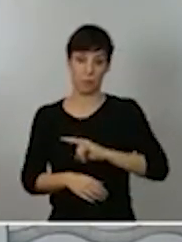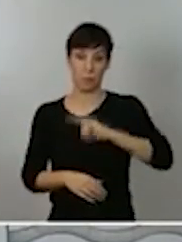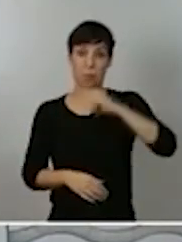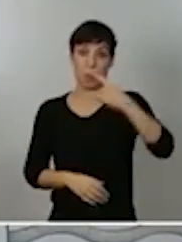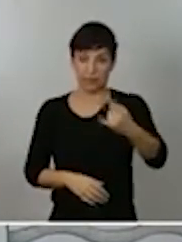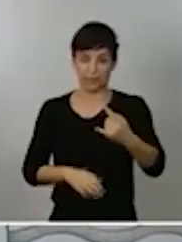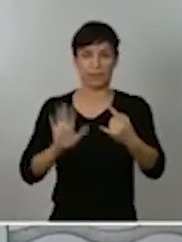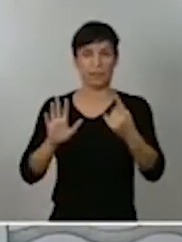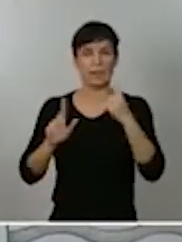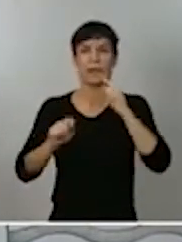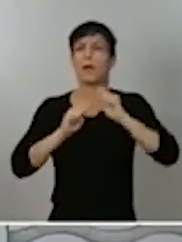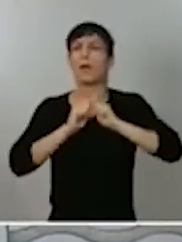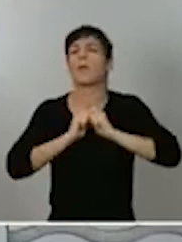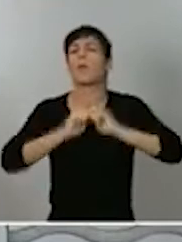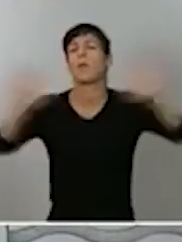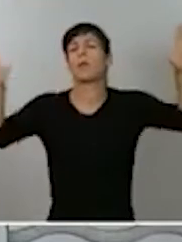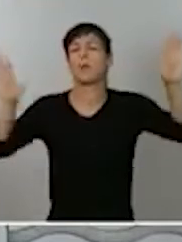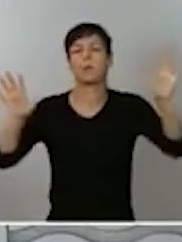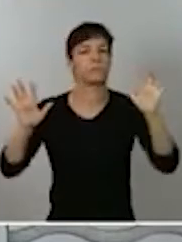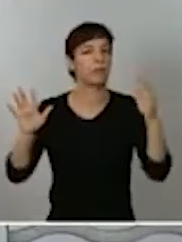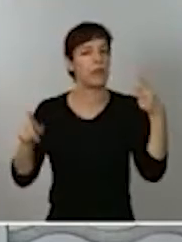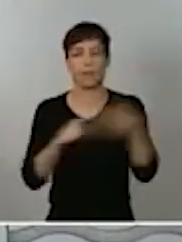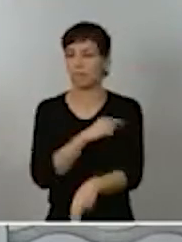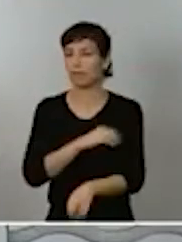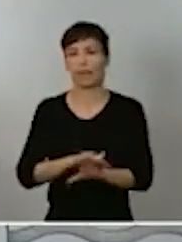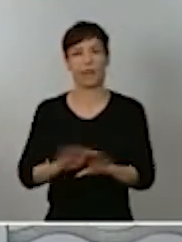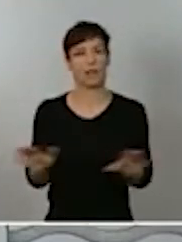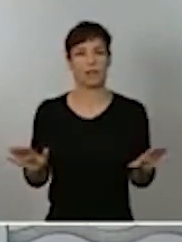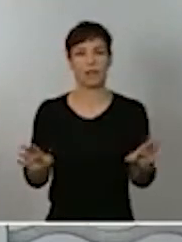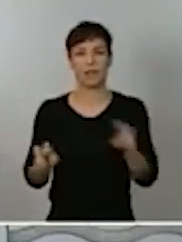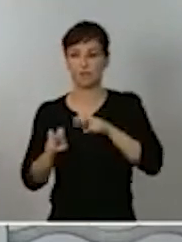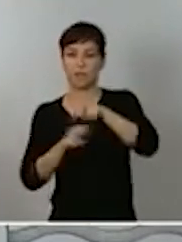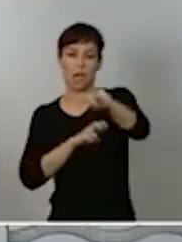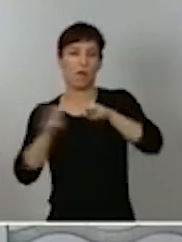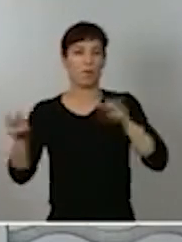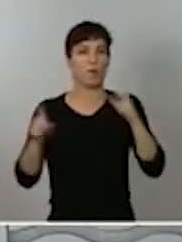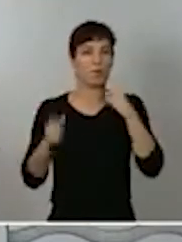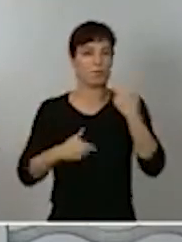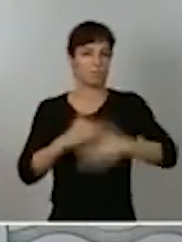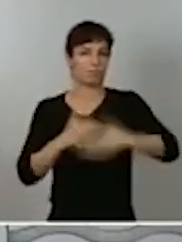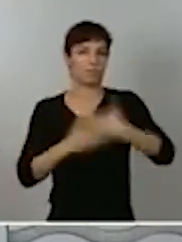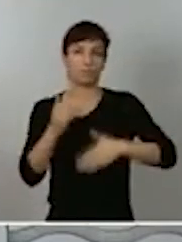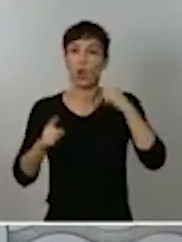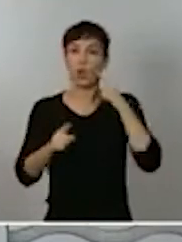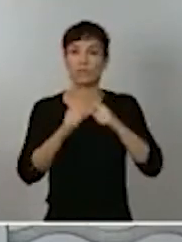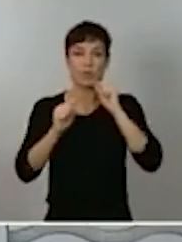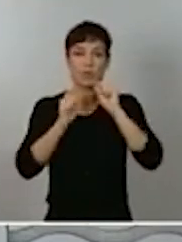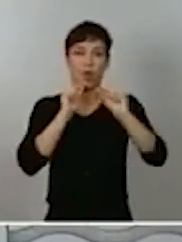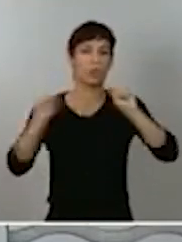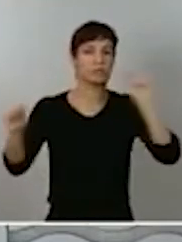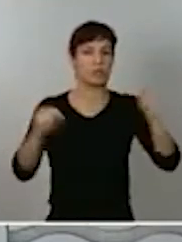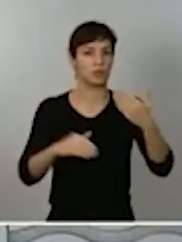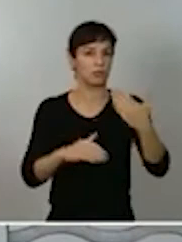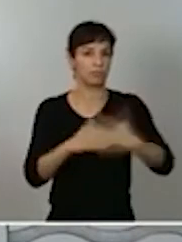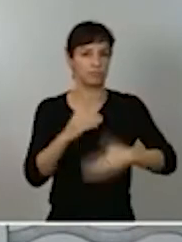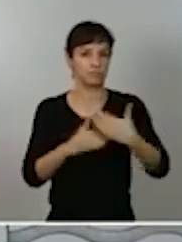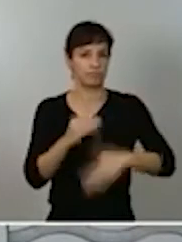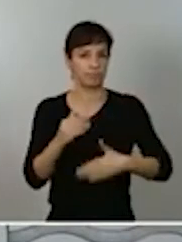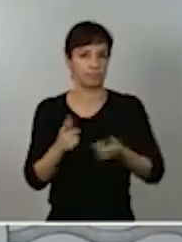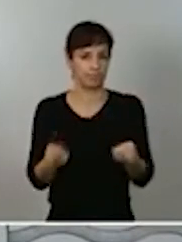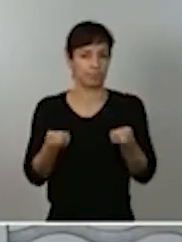sin control. Hay que limitar la movilidad para limitar los contagios. La protección de la salud